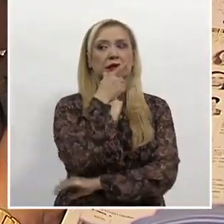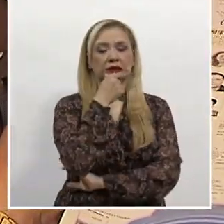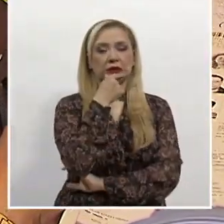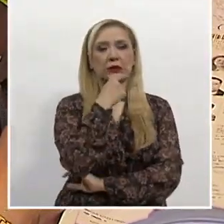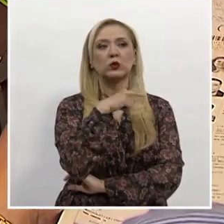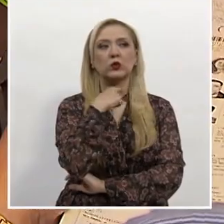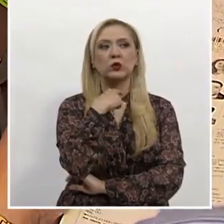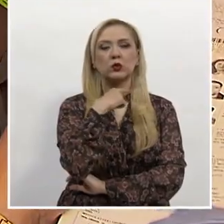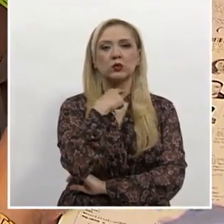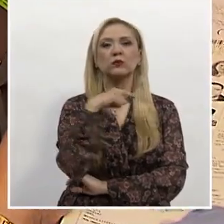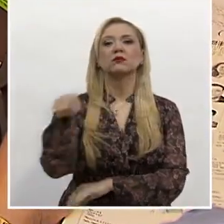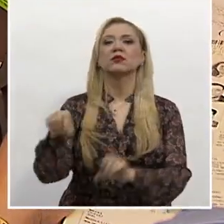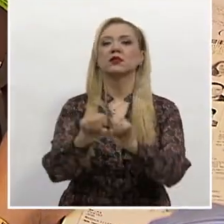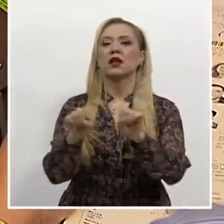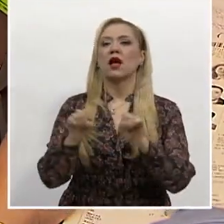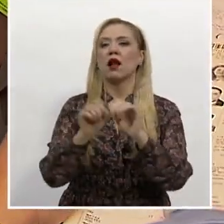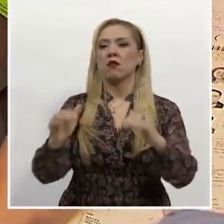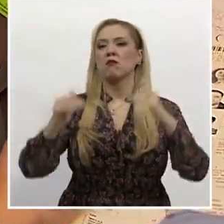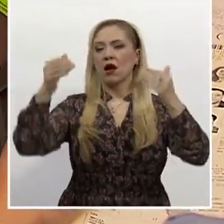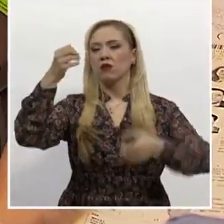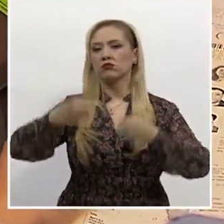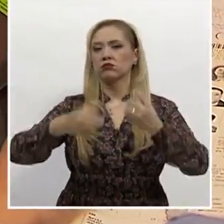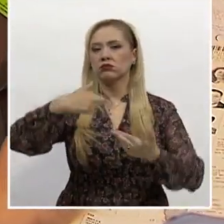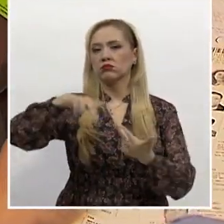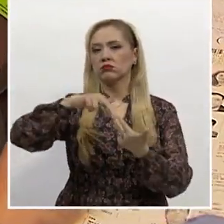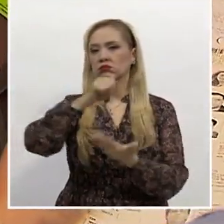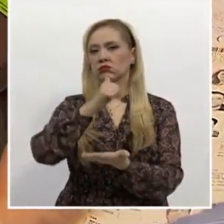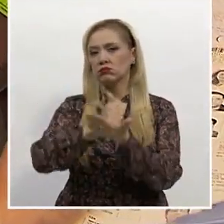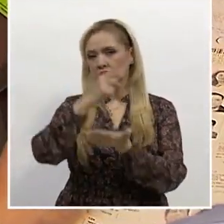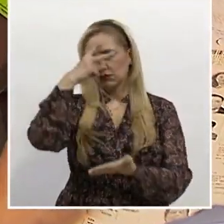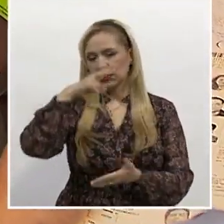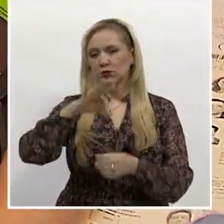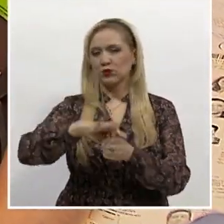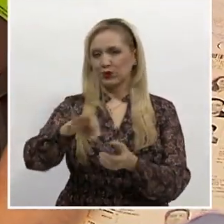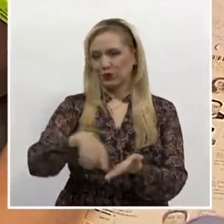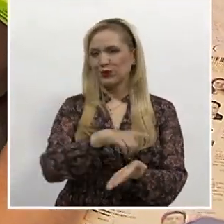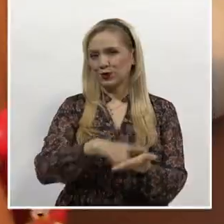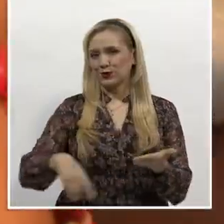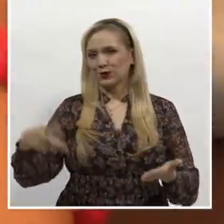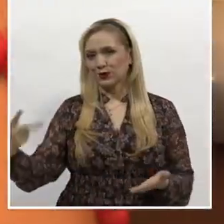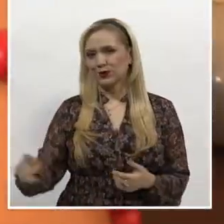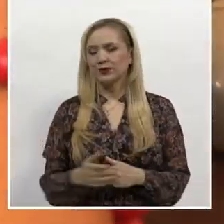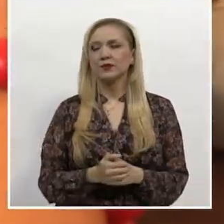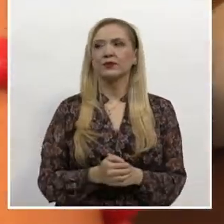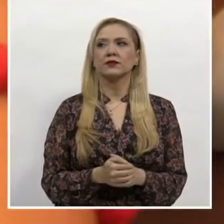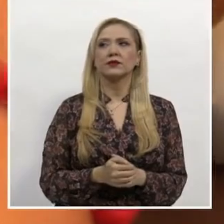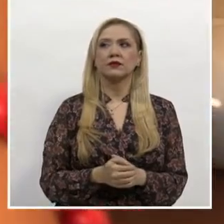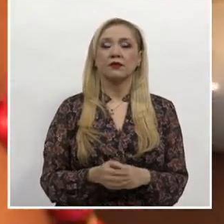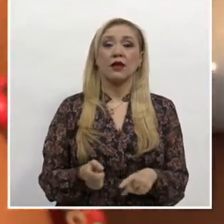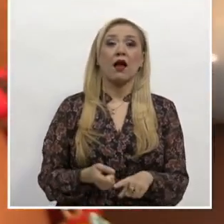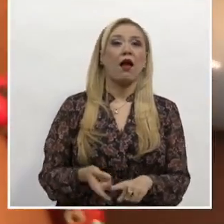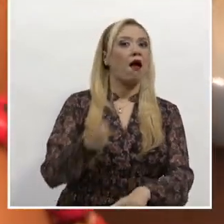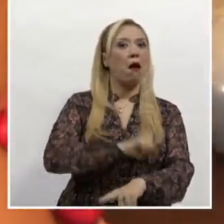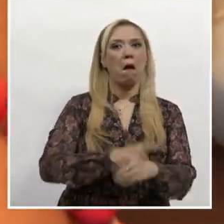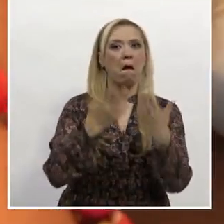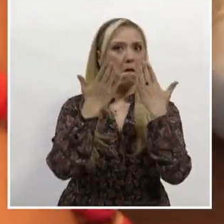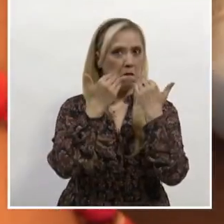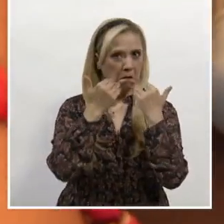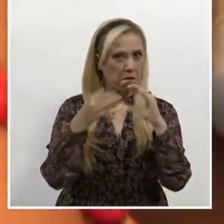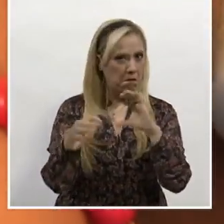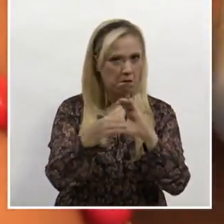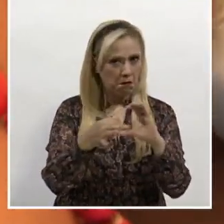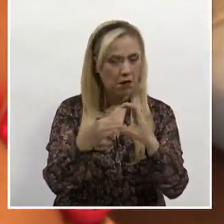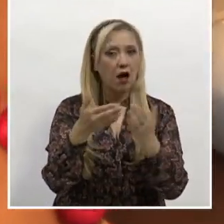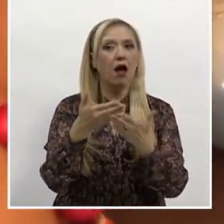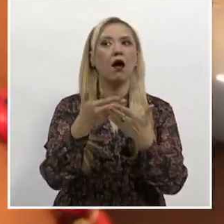organizado por la Sala Regional Ciudad de México del Tribunal Electoral. señalan que antes de que estas nuevas monedas se utilicen